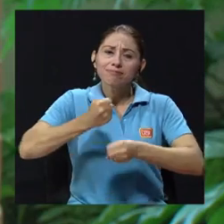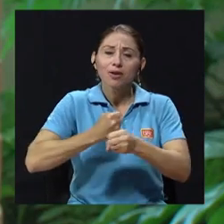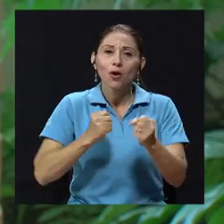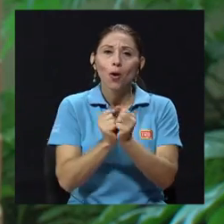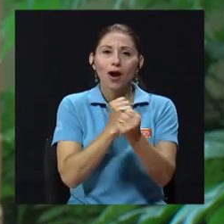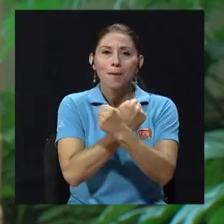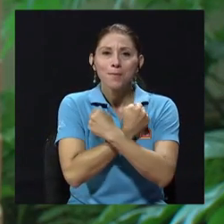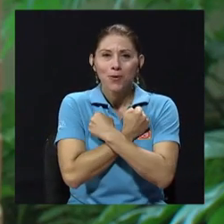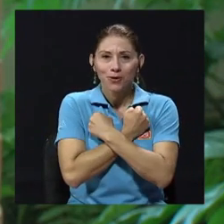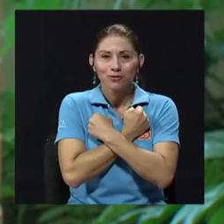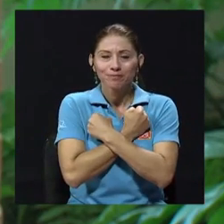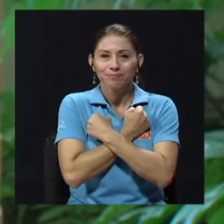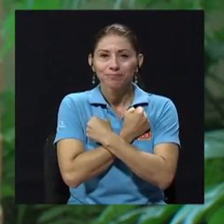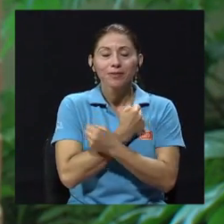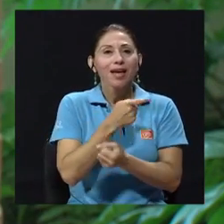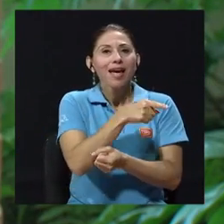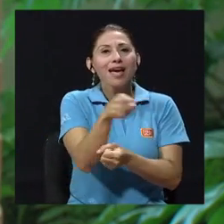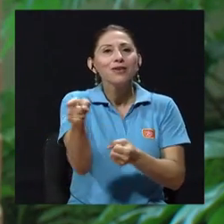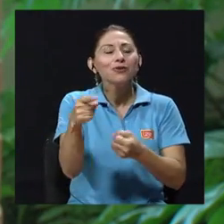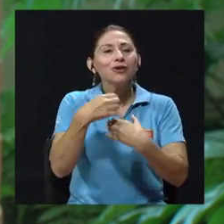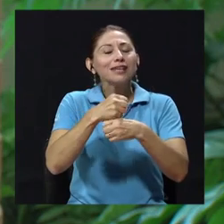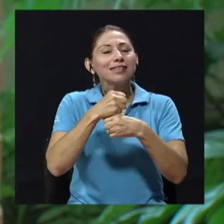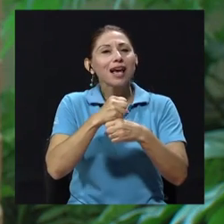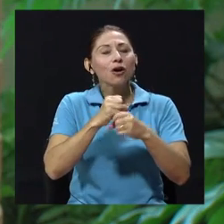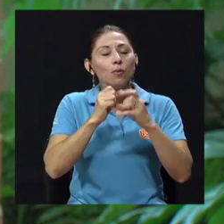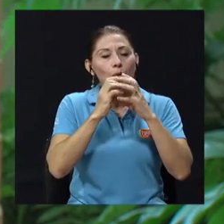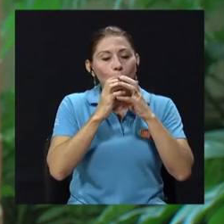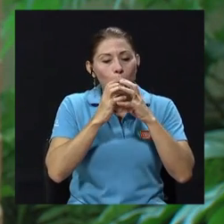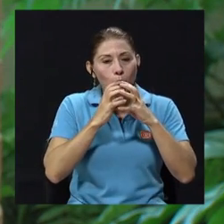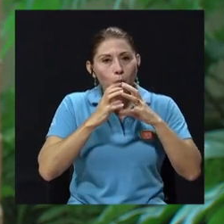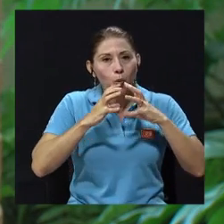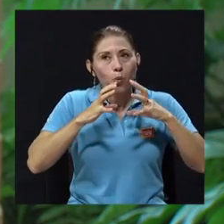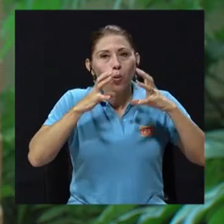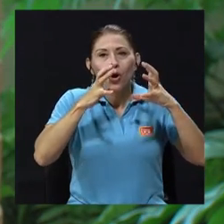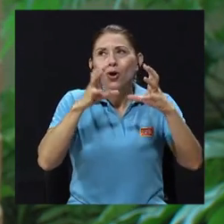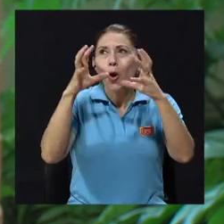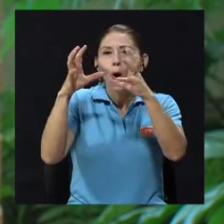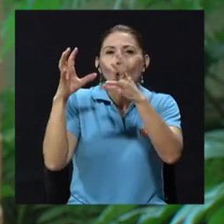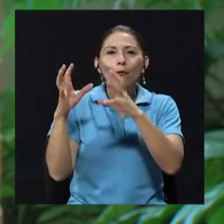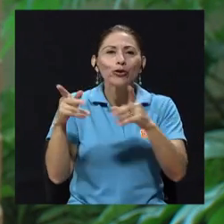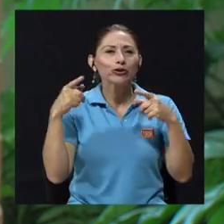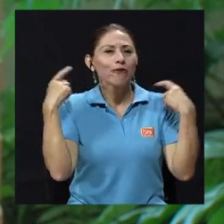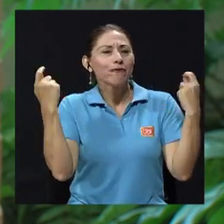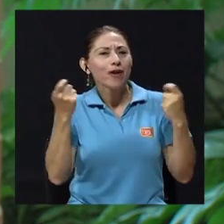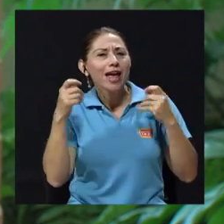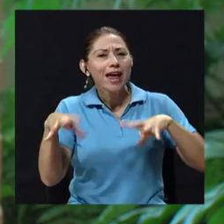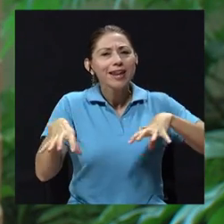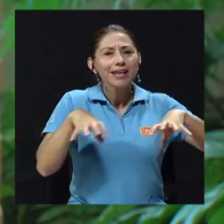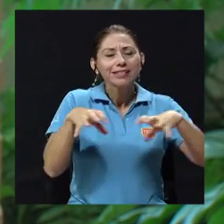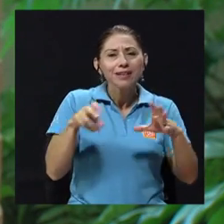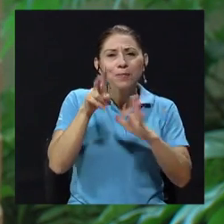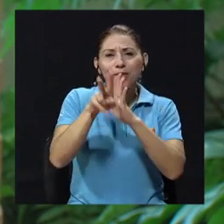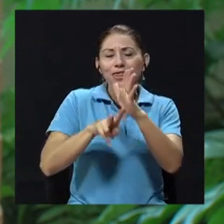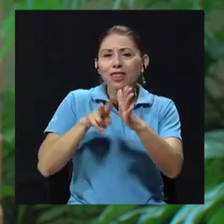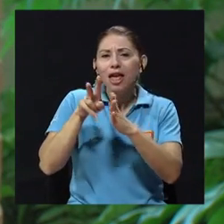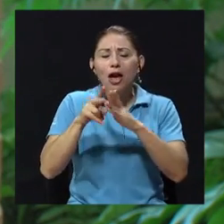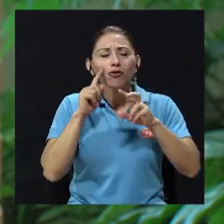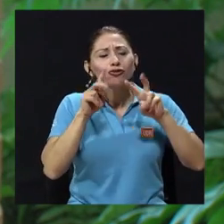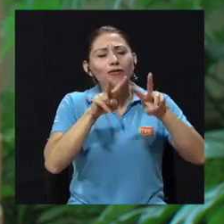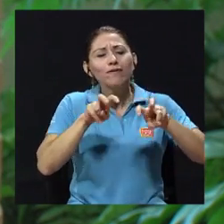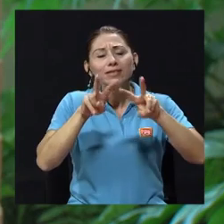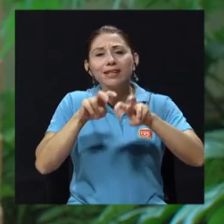Hacían globos ferias videos revisiones